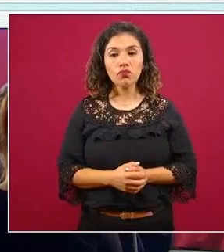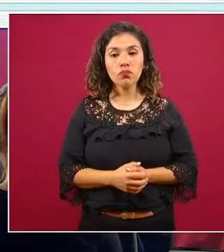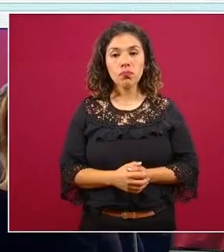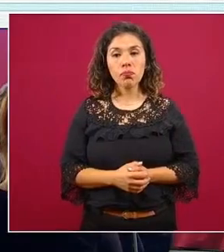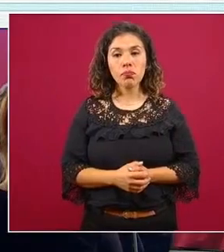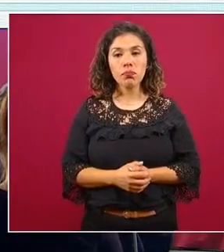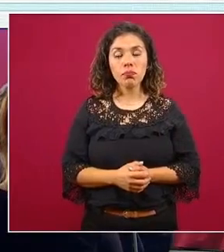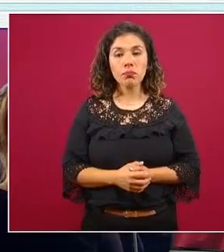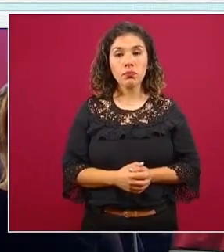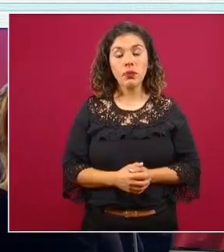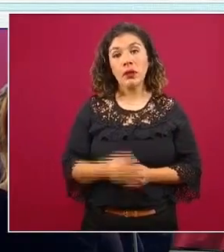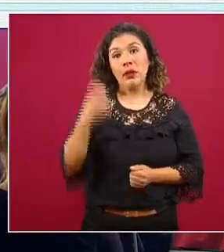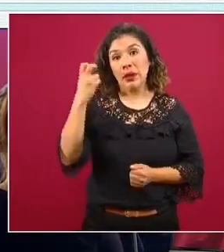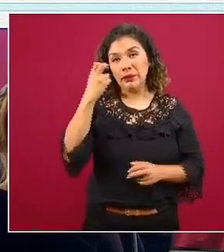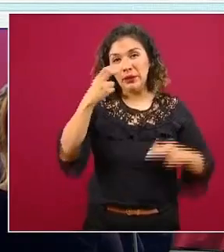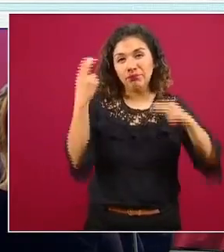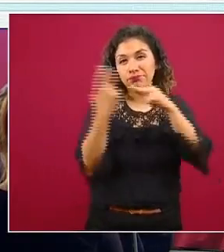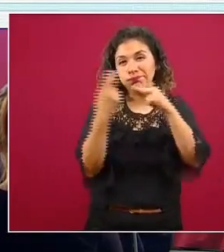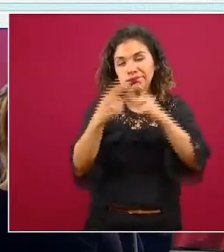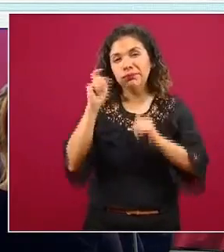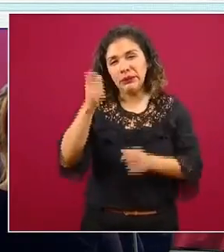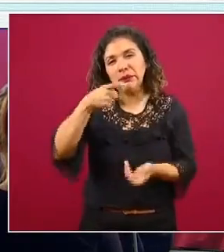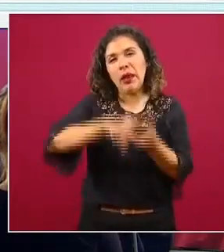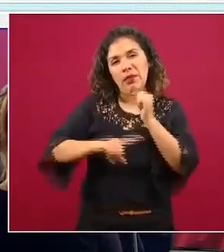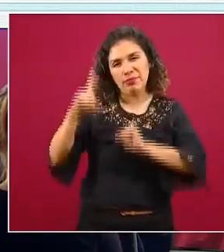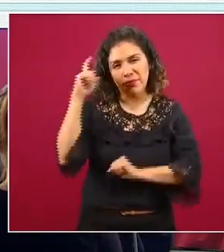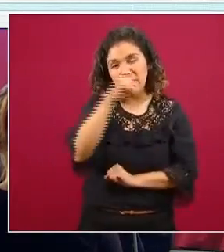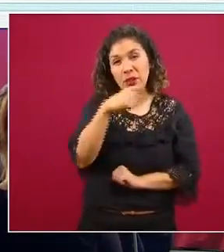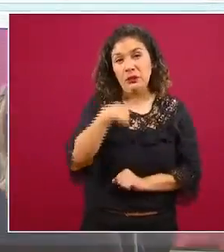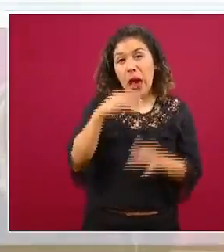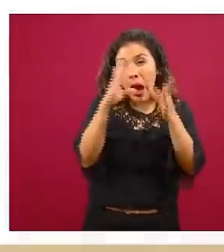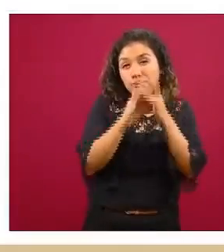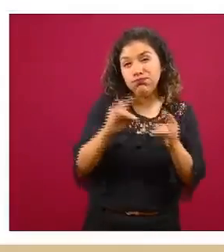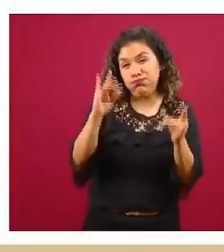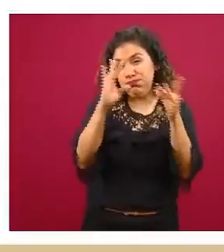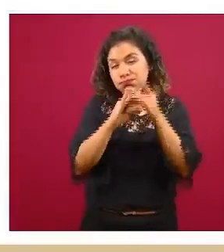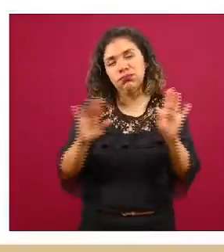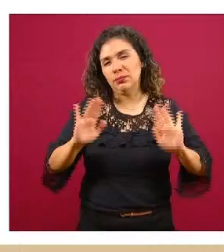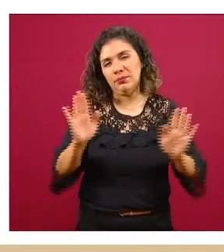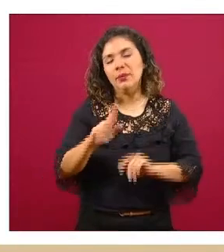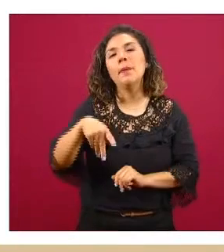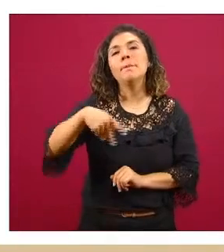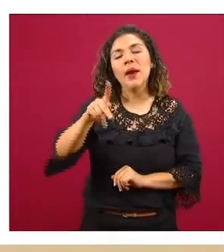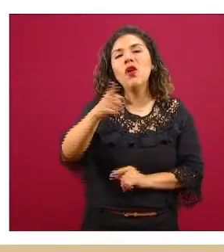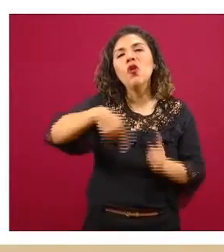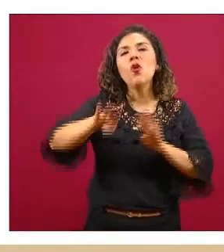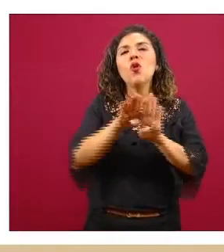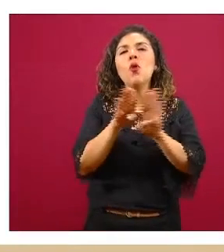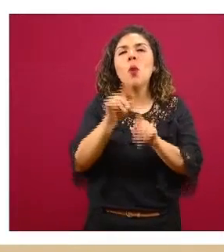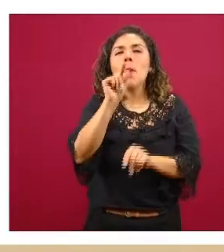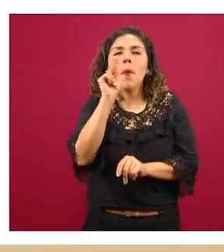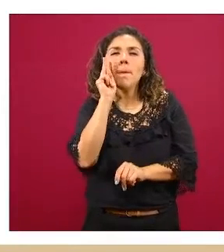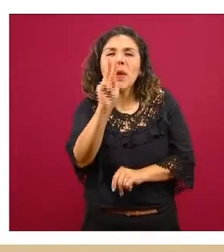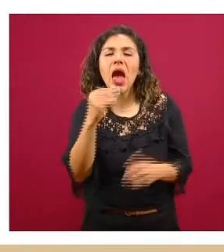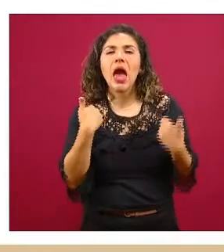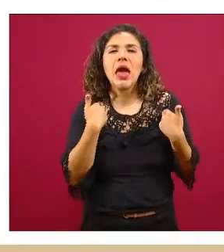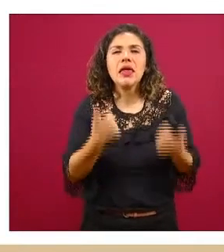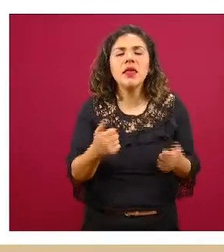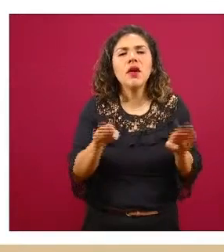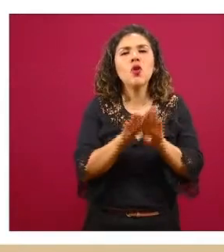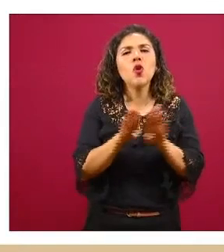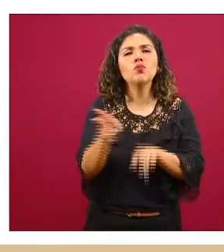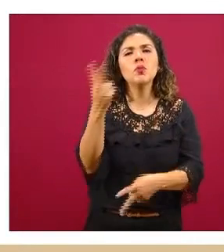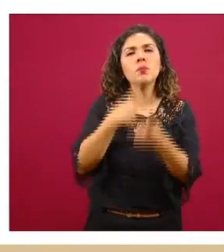Es un algoritmo complejo no voy a en detalle pero es nada más para que también todo el mundo entienda de dónde sale